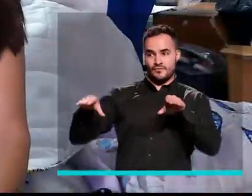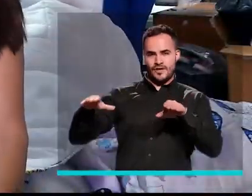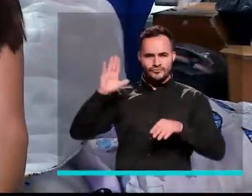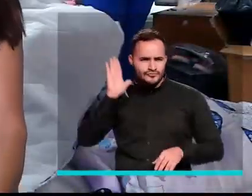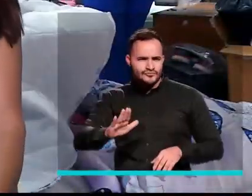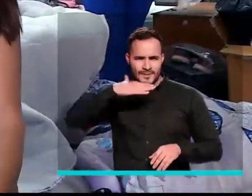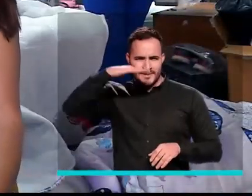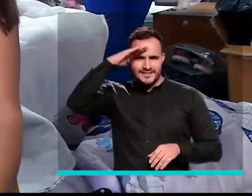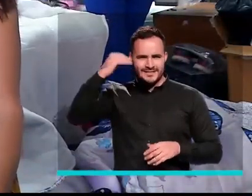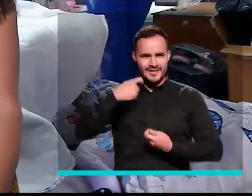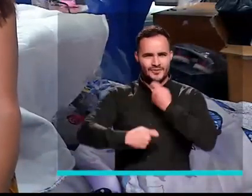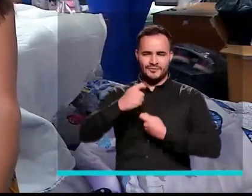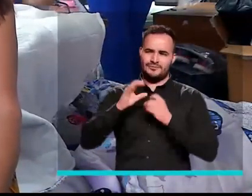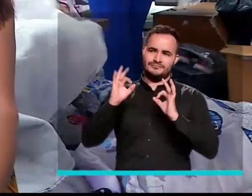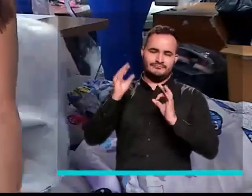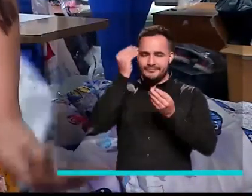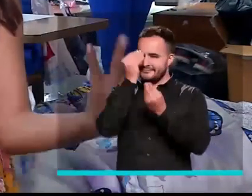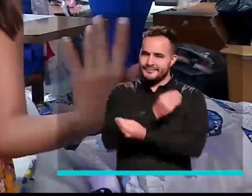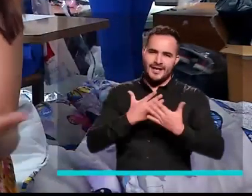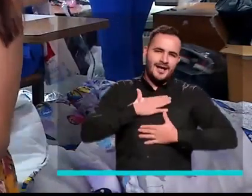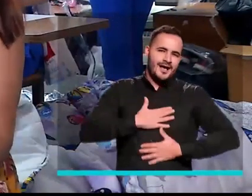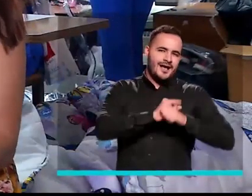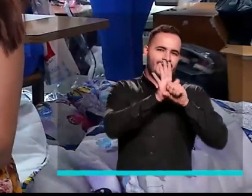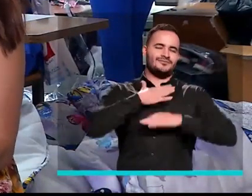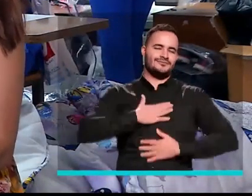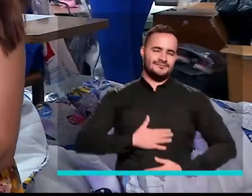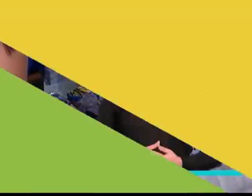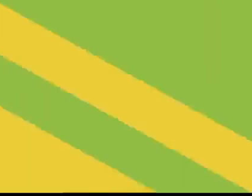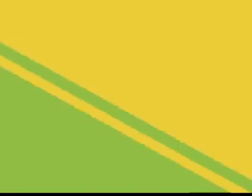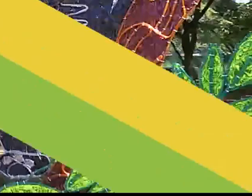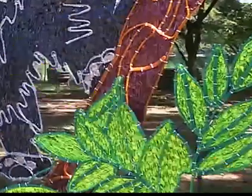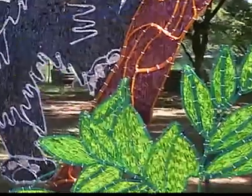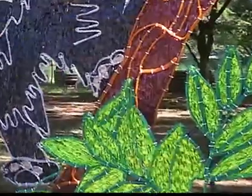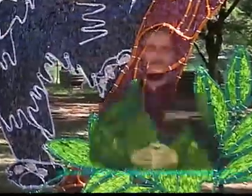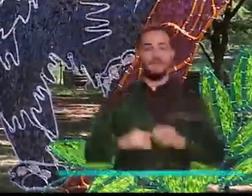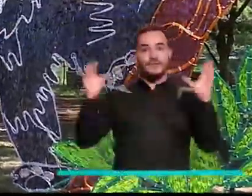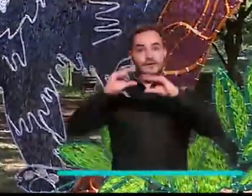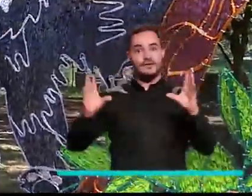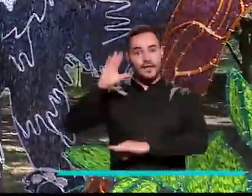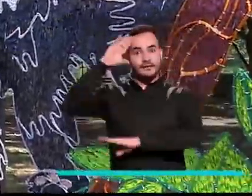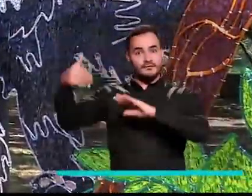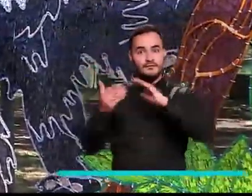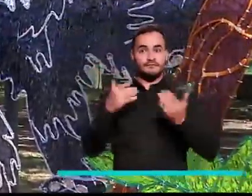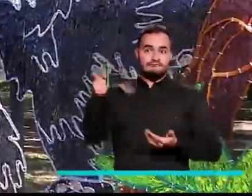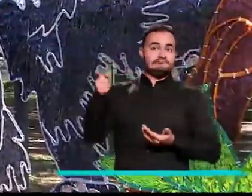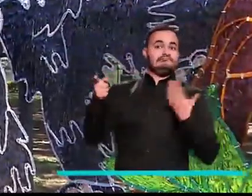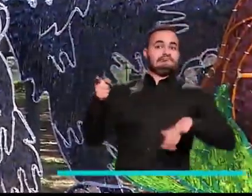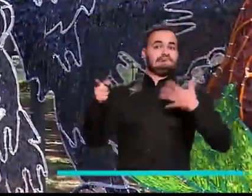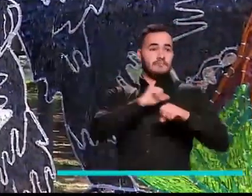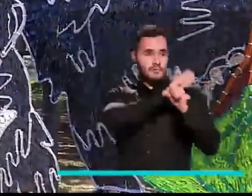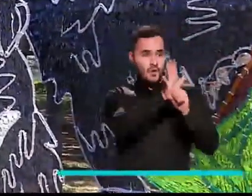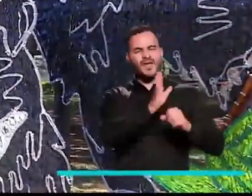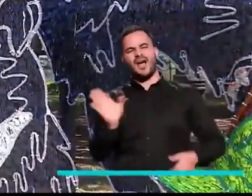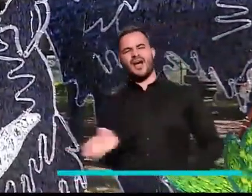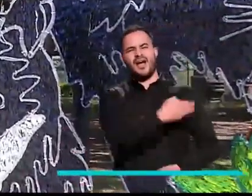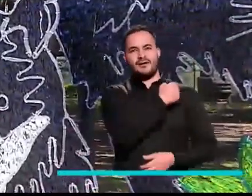Para mí, hecho en Medellín, es la bendición que me trajo la pandemia. Las festividades navideñas no desaparecen